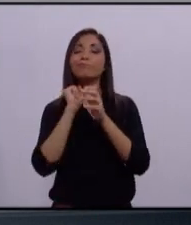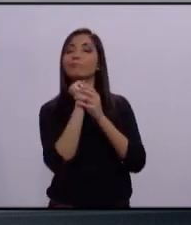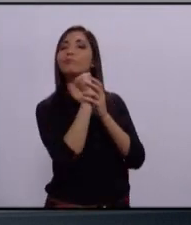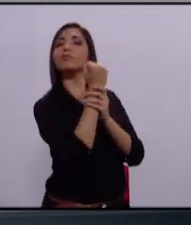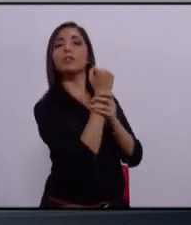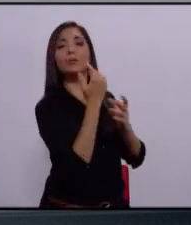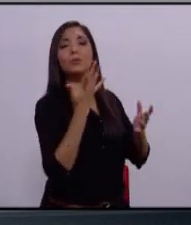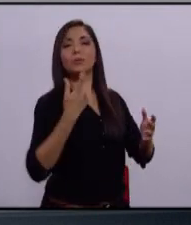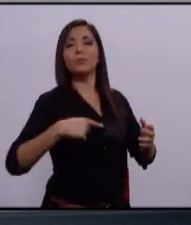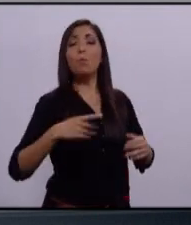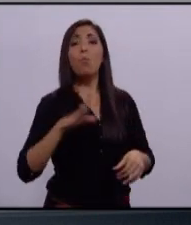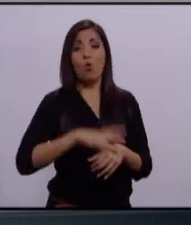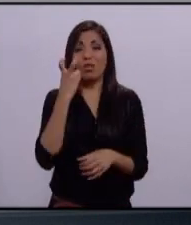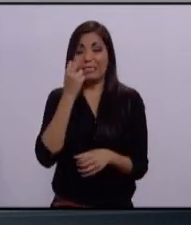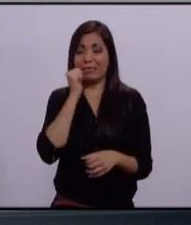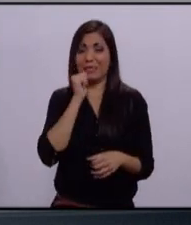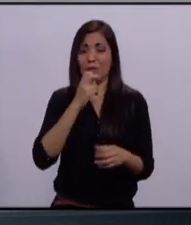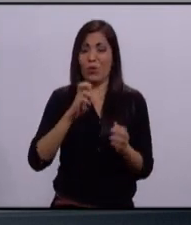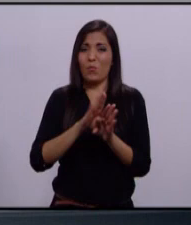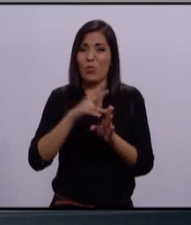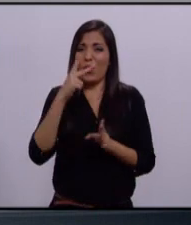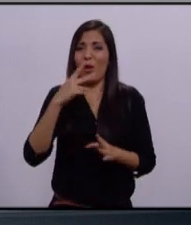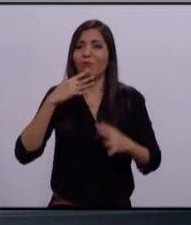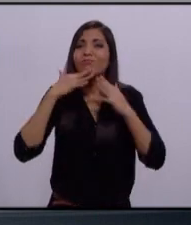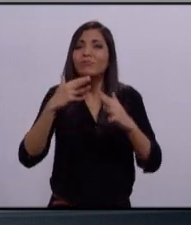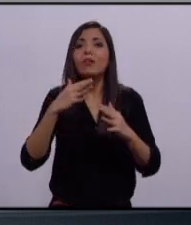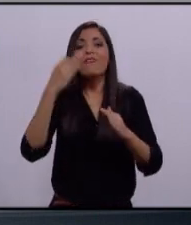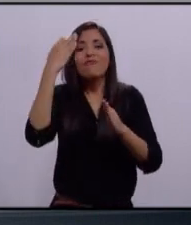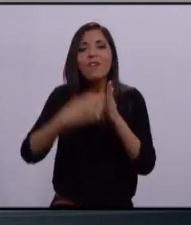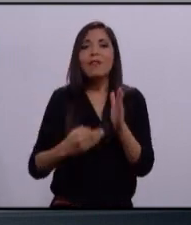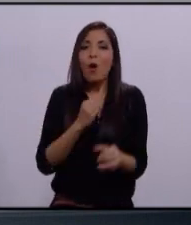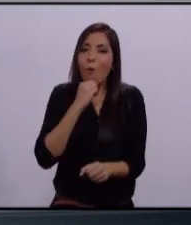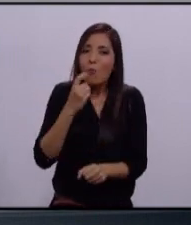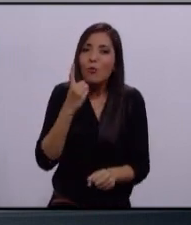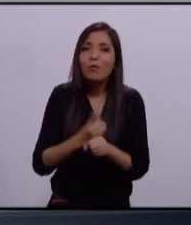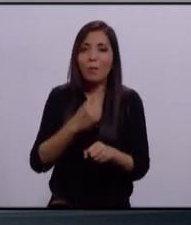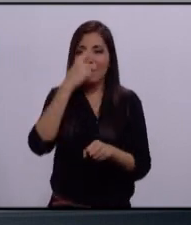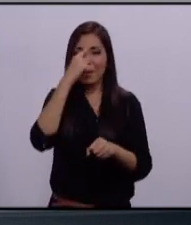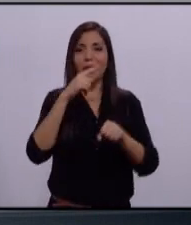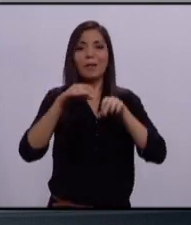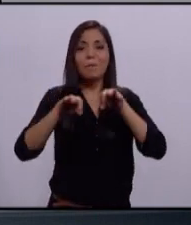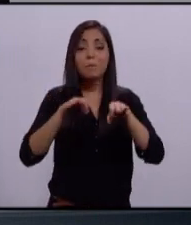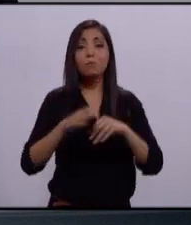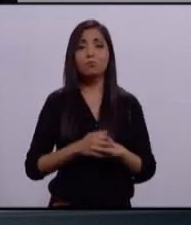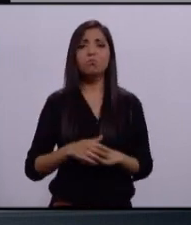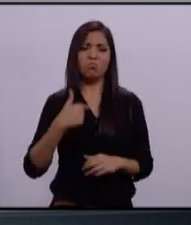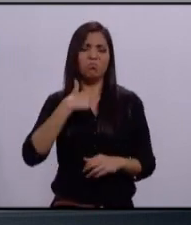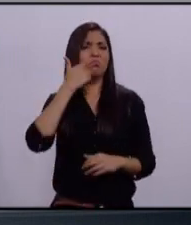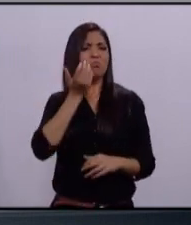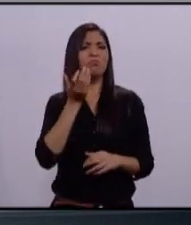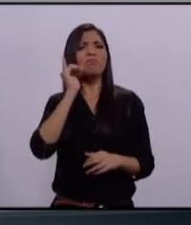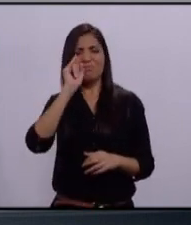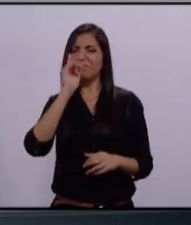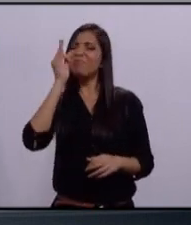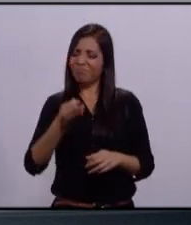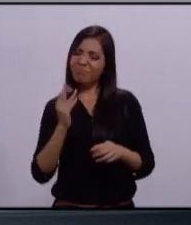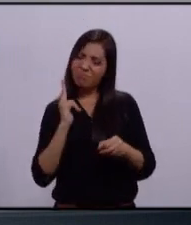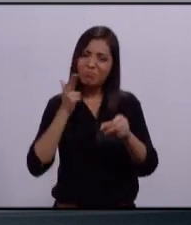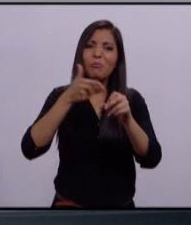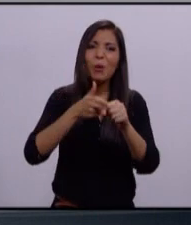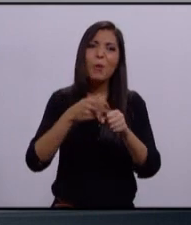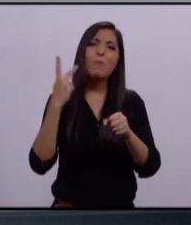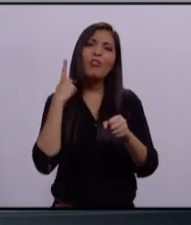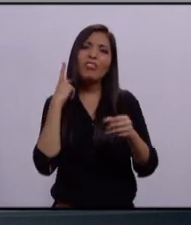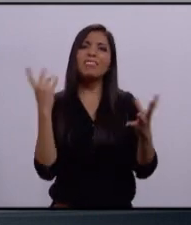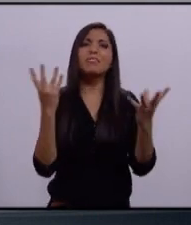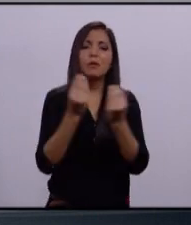corrupción nos han dejado inseguridad y falta de oportunidades en empleo. Decidí participar en la política porque